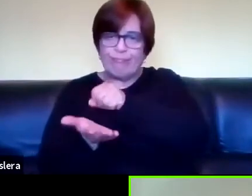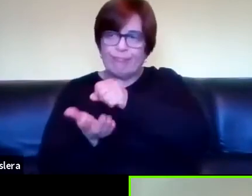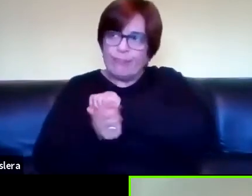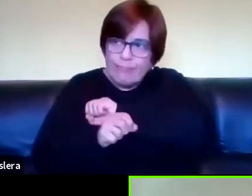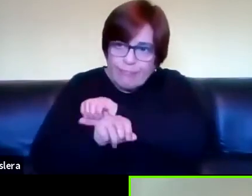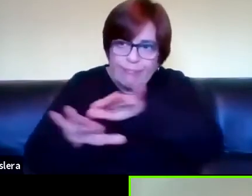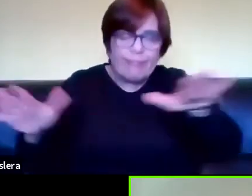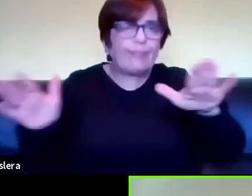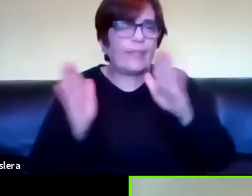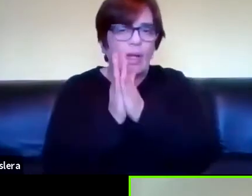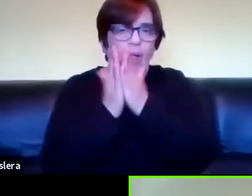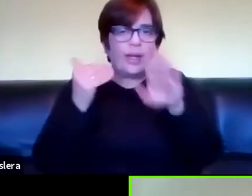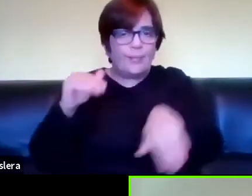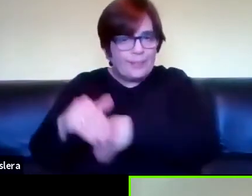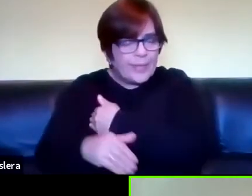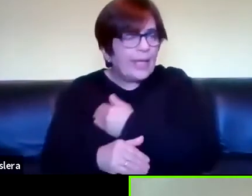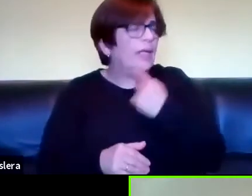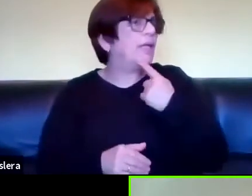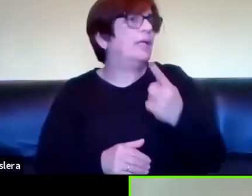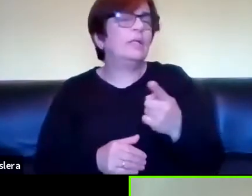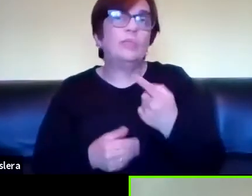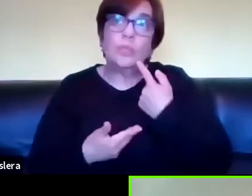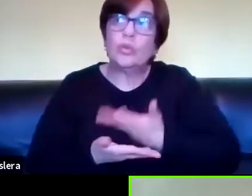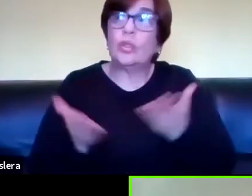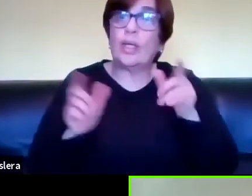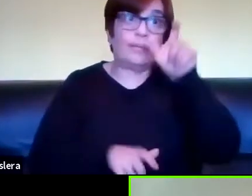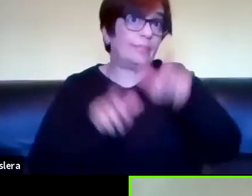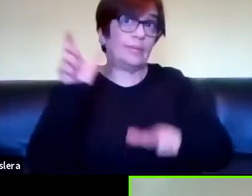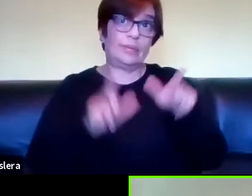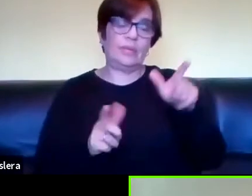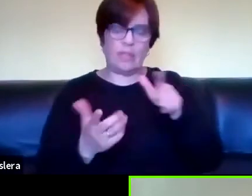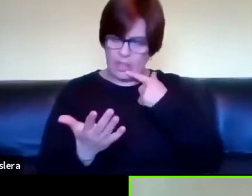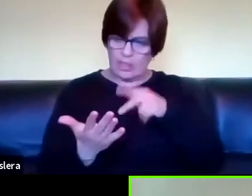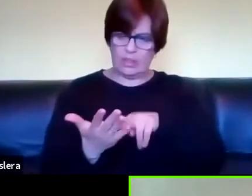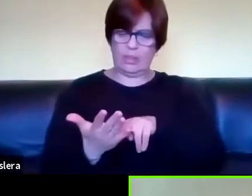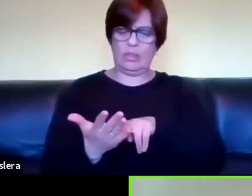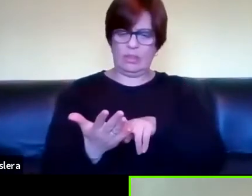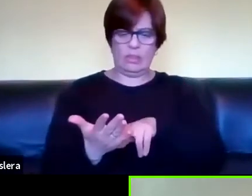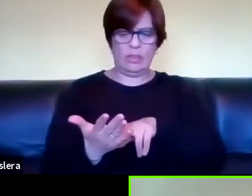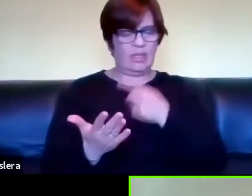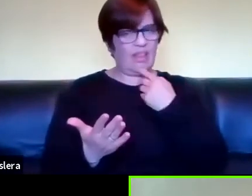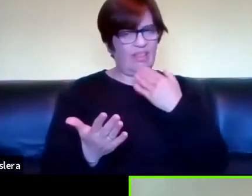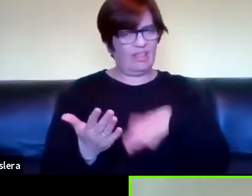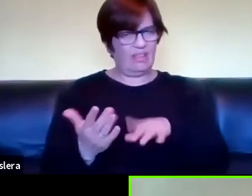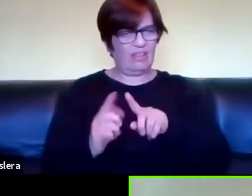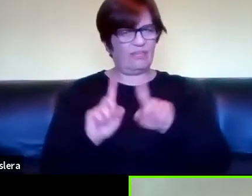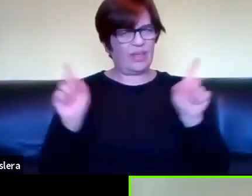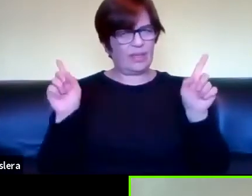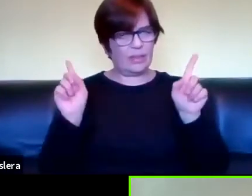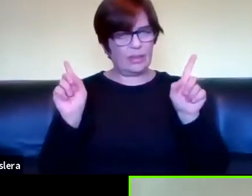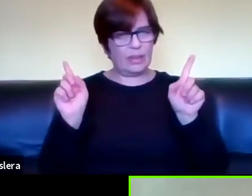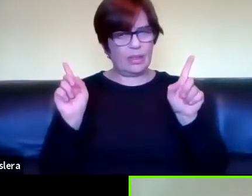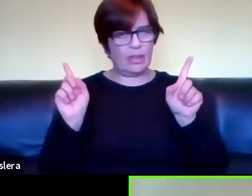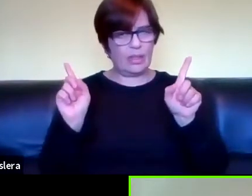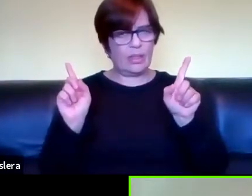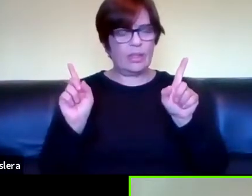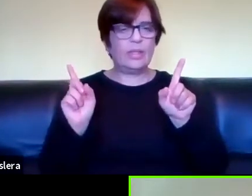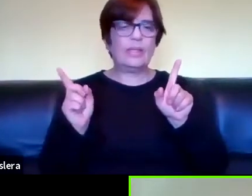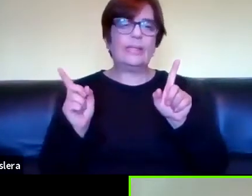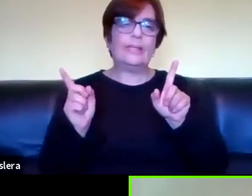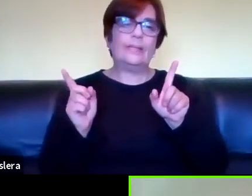Biblia hizo que las personas empezaran a entender la diferencia entre interpretar y